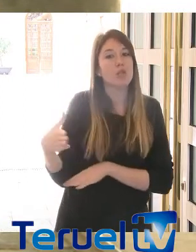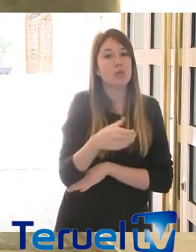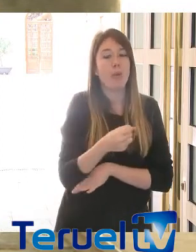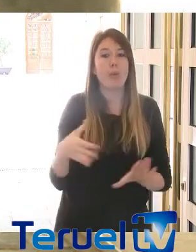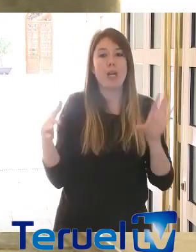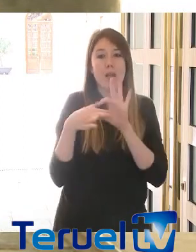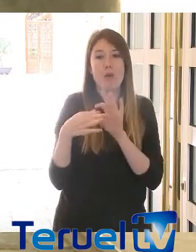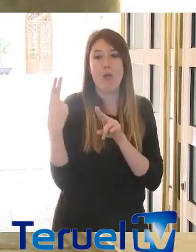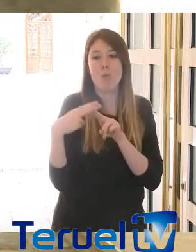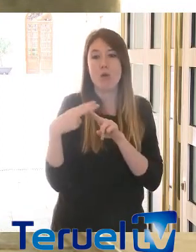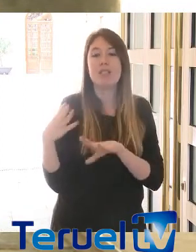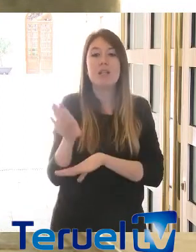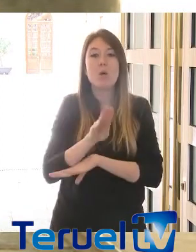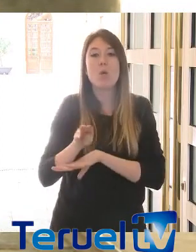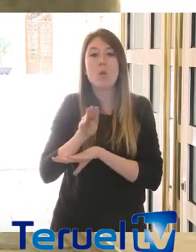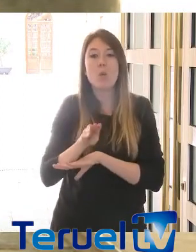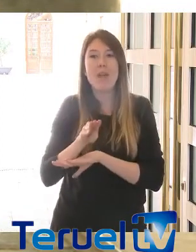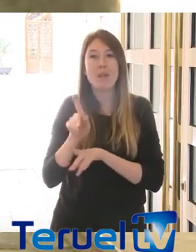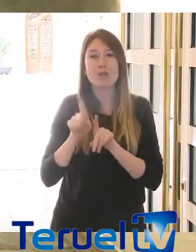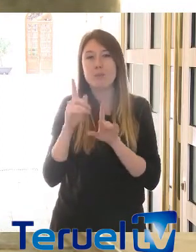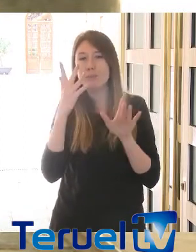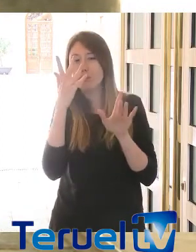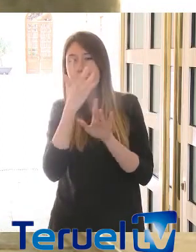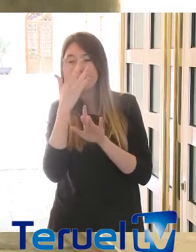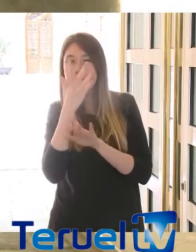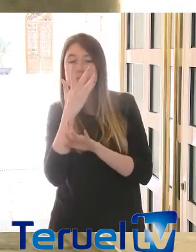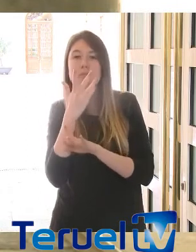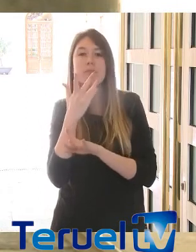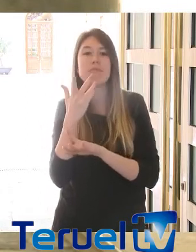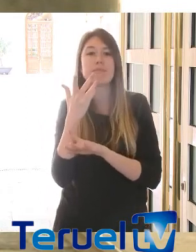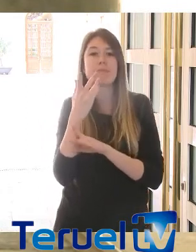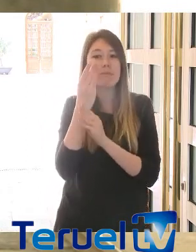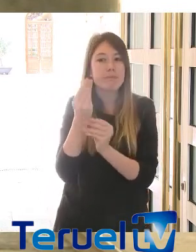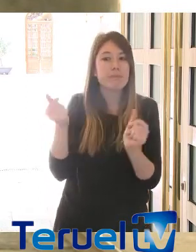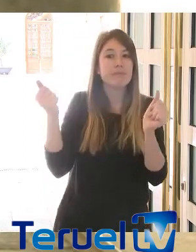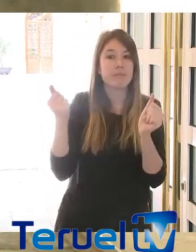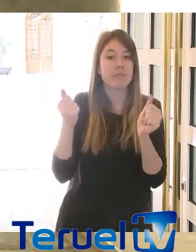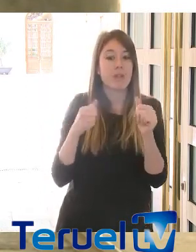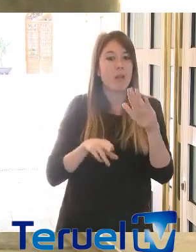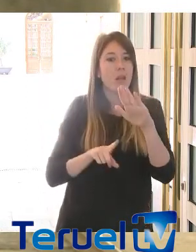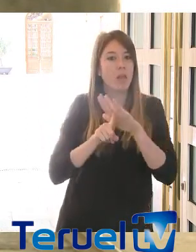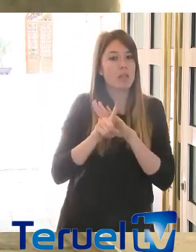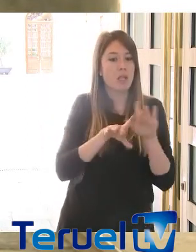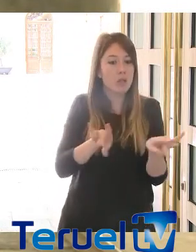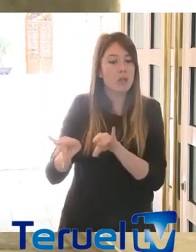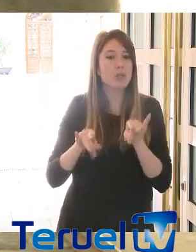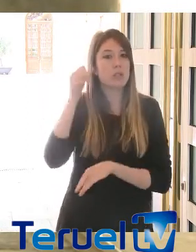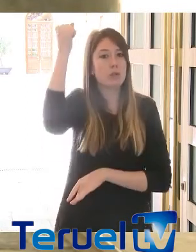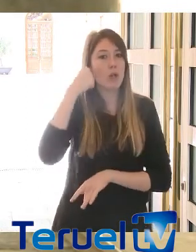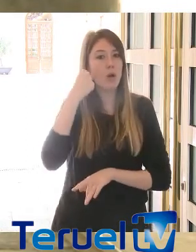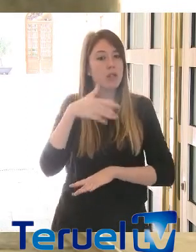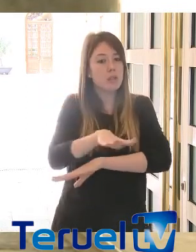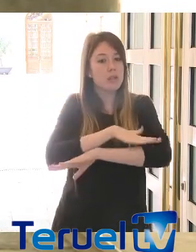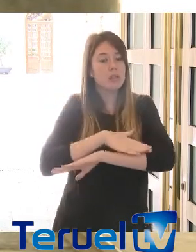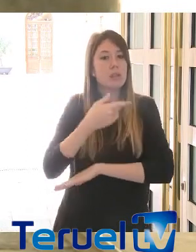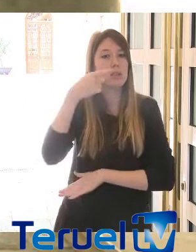ver con la política de cuidados invisible que se ha desarrollado a lo largo y ancho de todo el territorio aragonés y del Estado incluso a